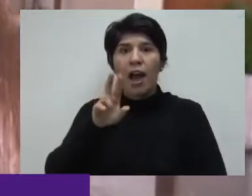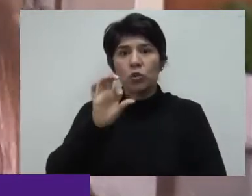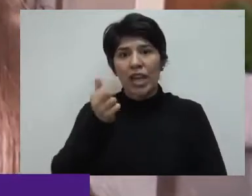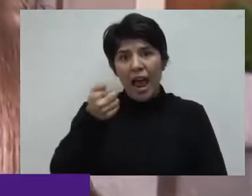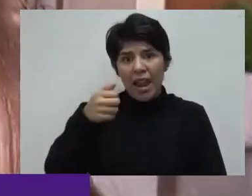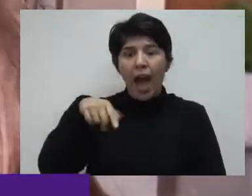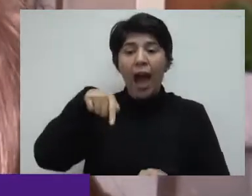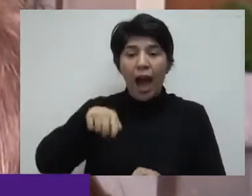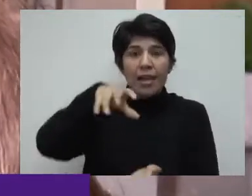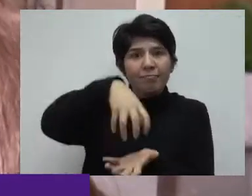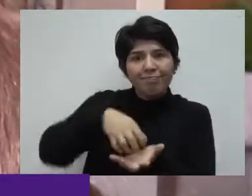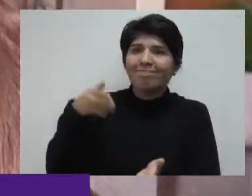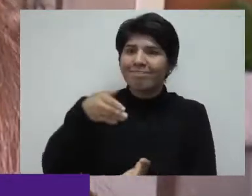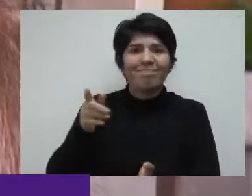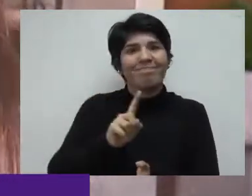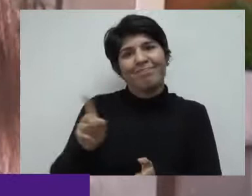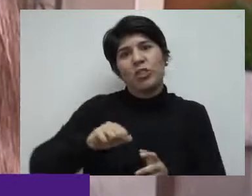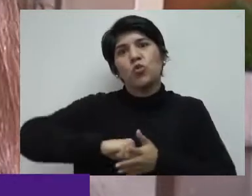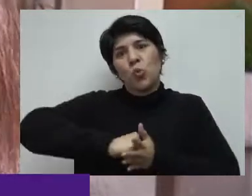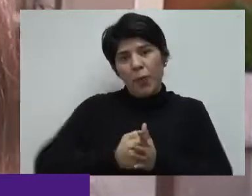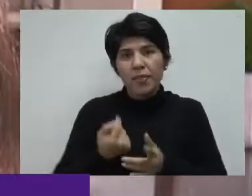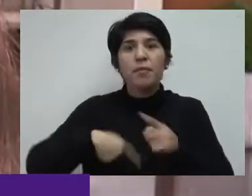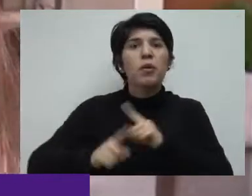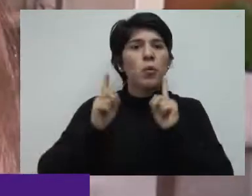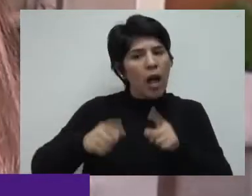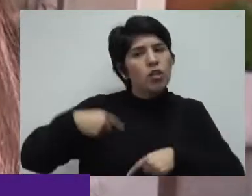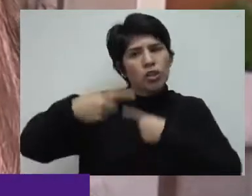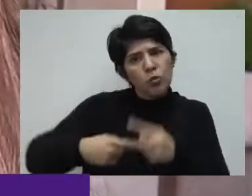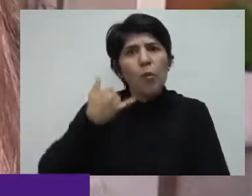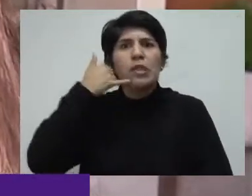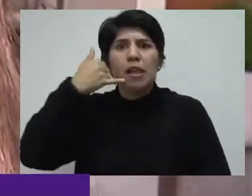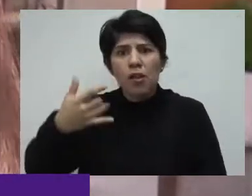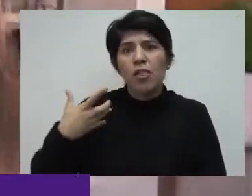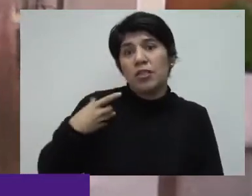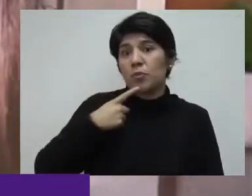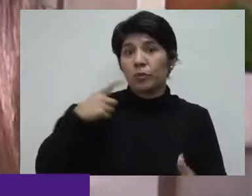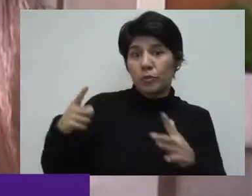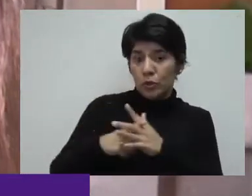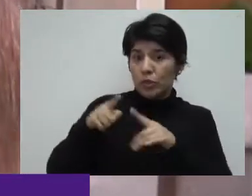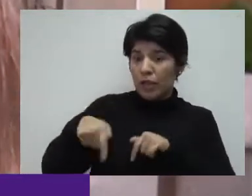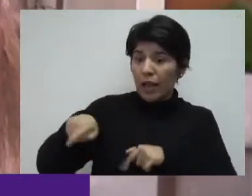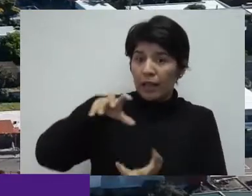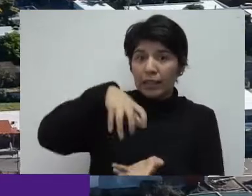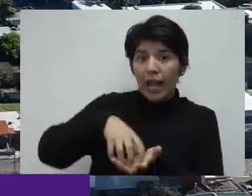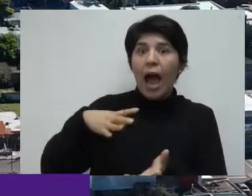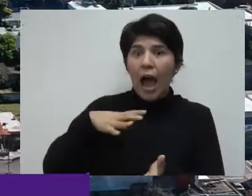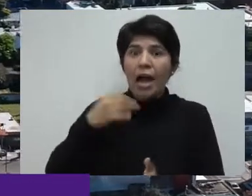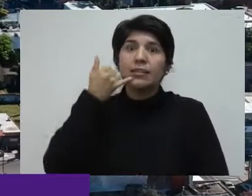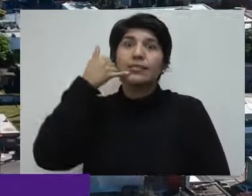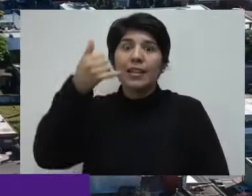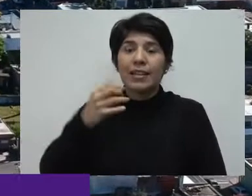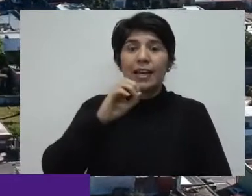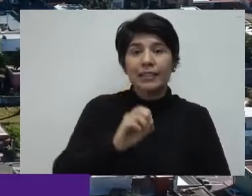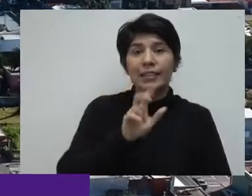está siendo suspendida obviamente la presencialidad, pero bueno, seguimos de manera telefónica, desde la Dirección de Políticas Inclusivas tenemos